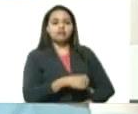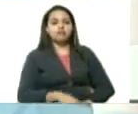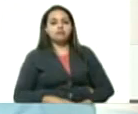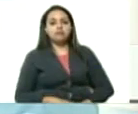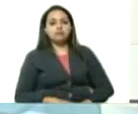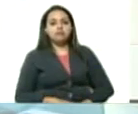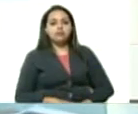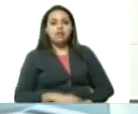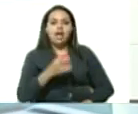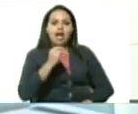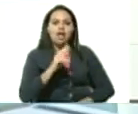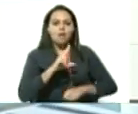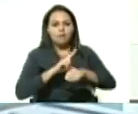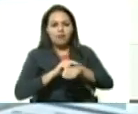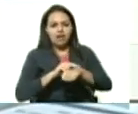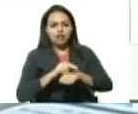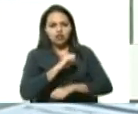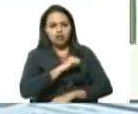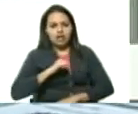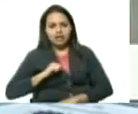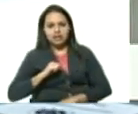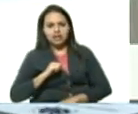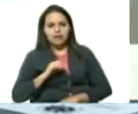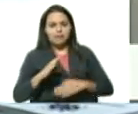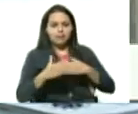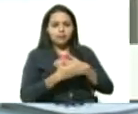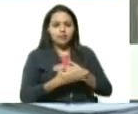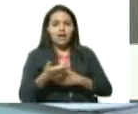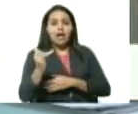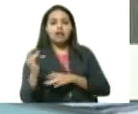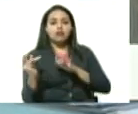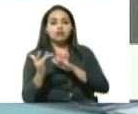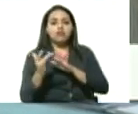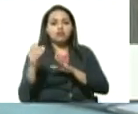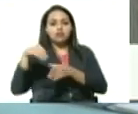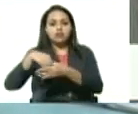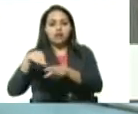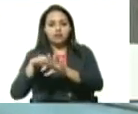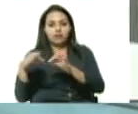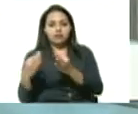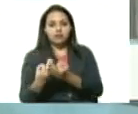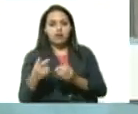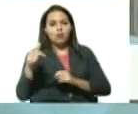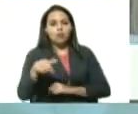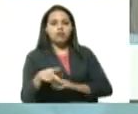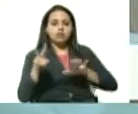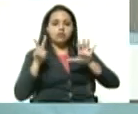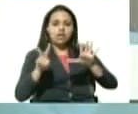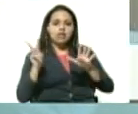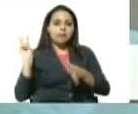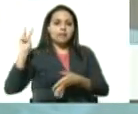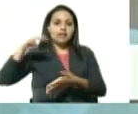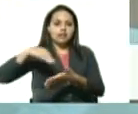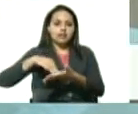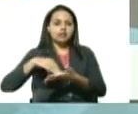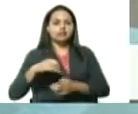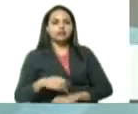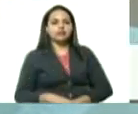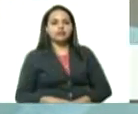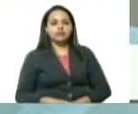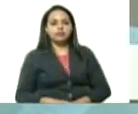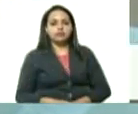producto de un contagio intrafamiliar son los siete casos que está reportando hoy el estado Miranda